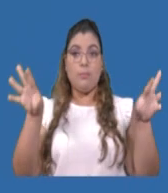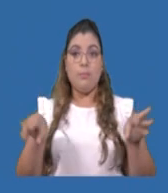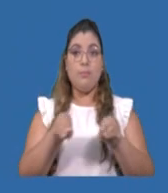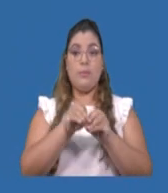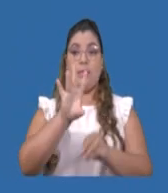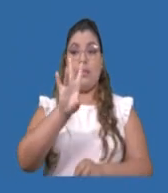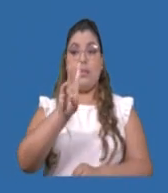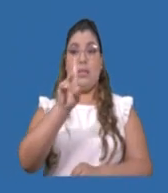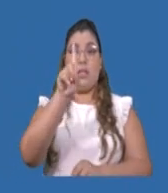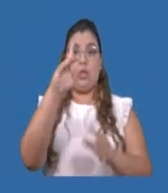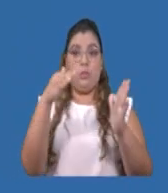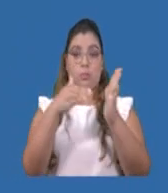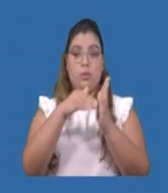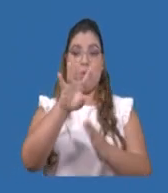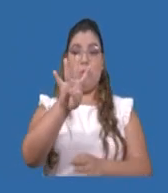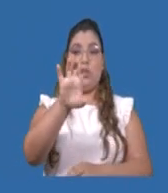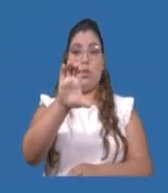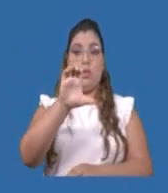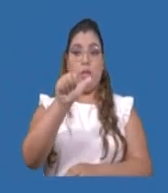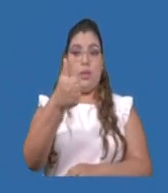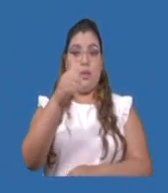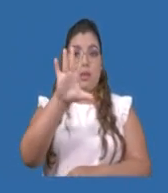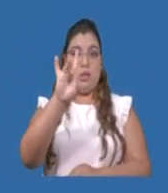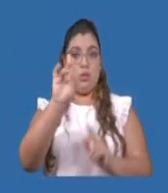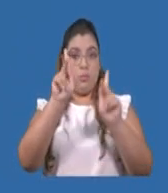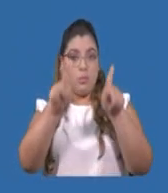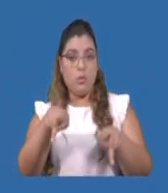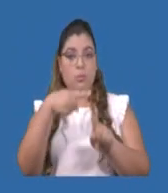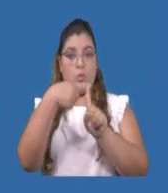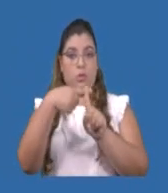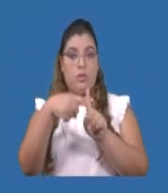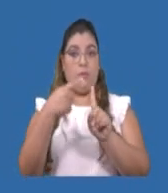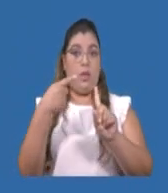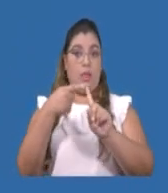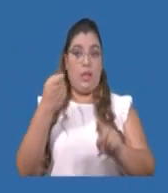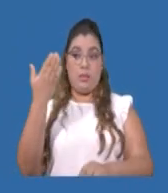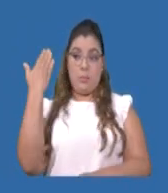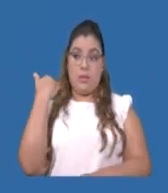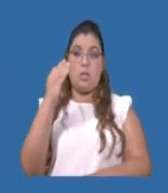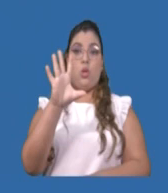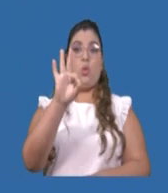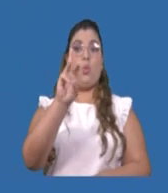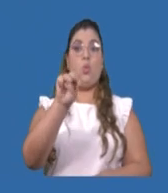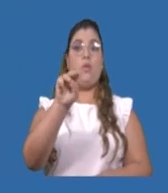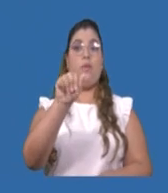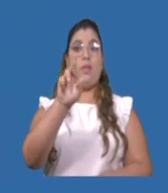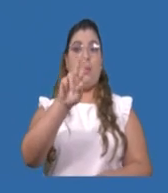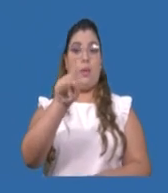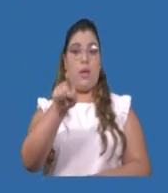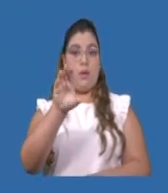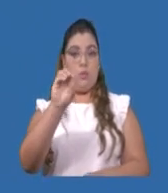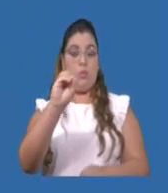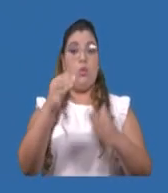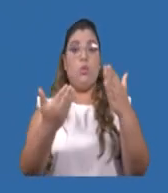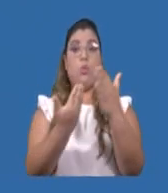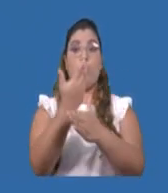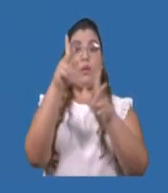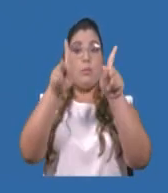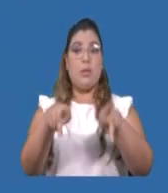71.418 casos acumulados desde el 9 de marzo. Nuevas defunciones, 21